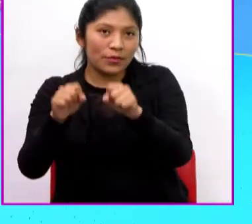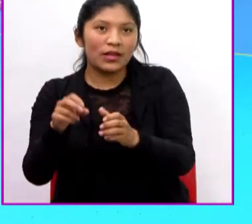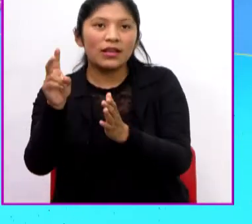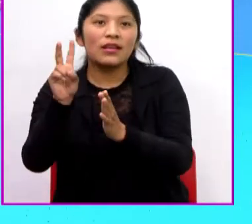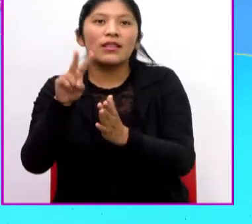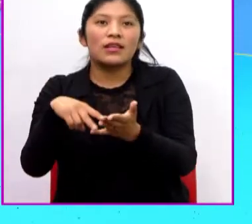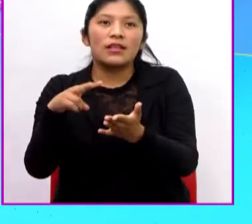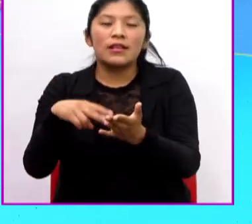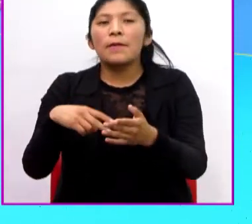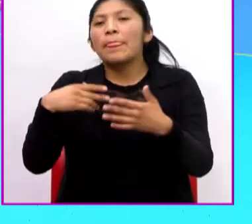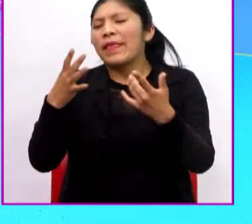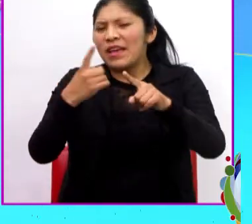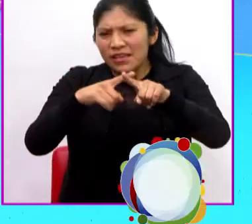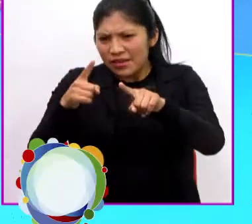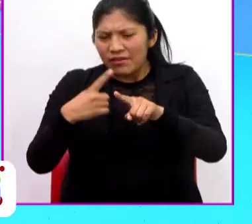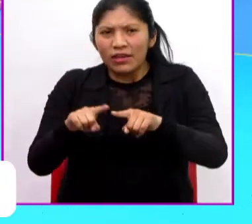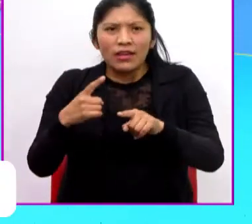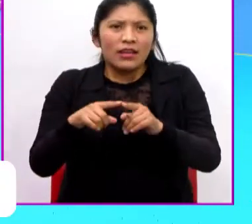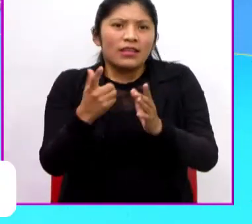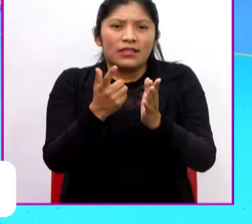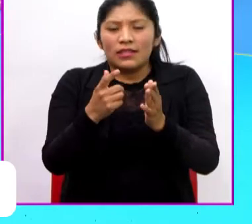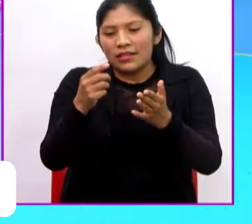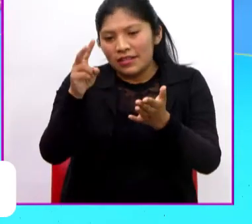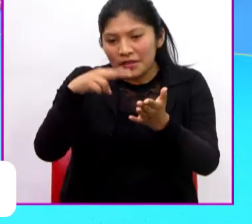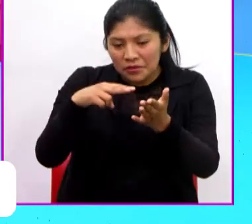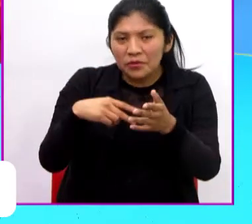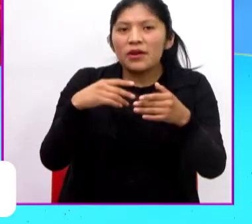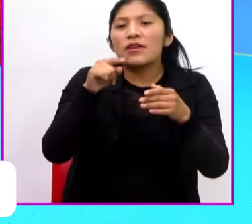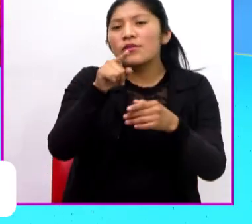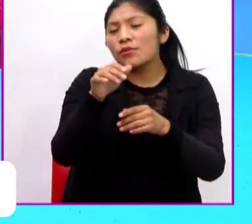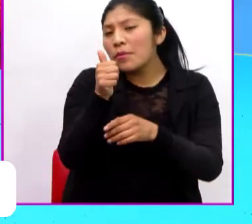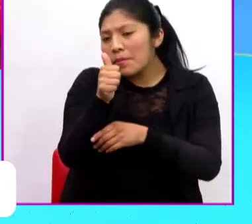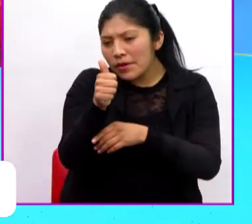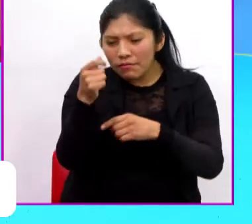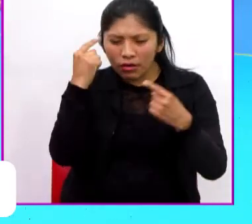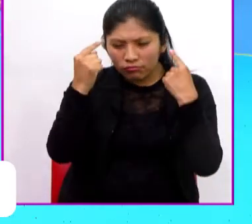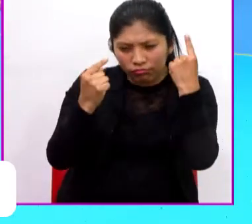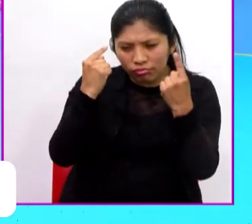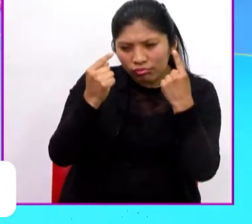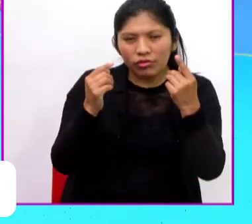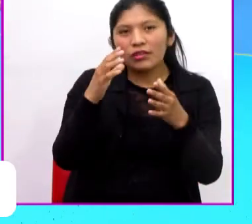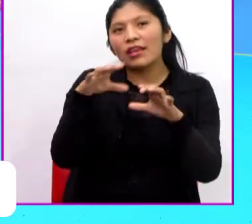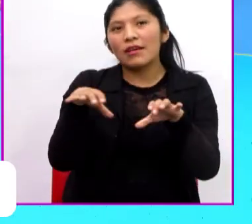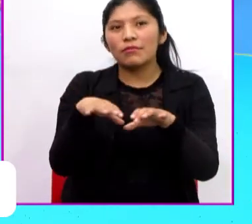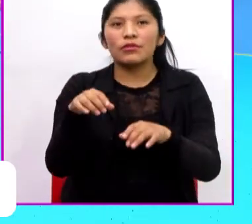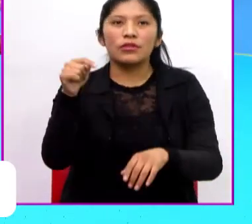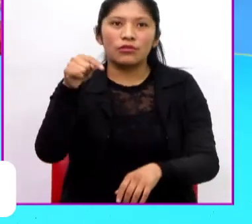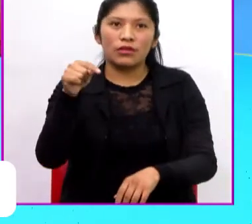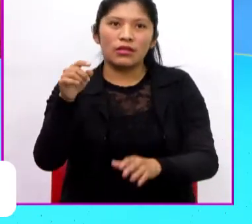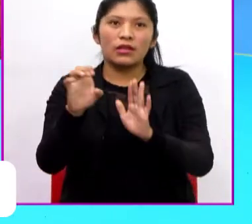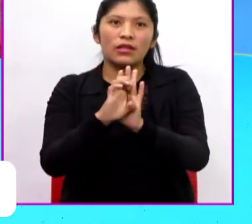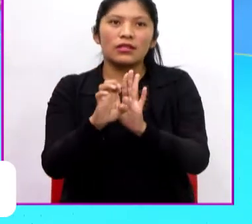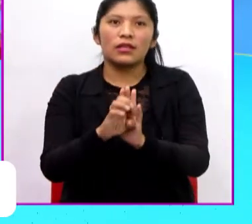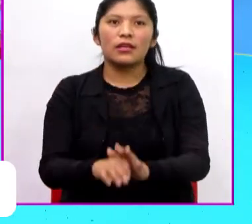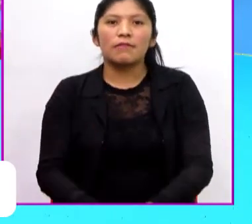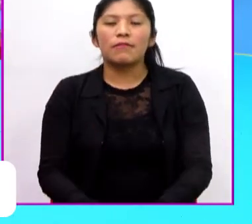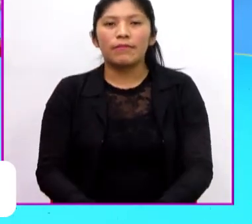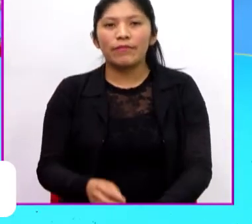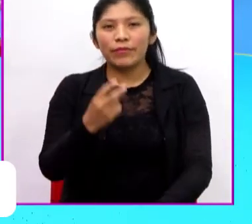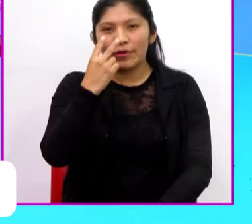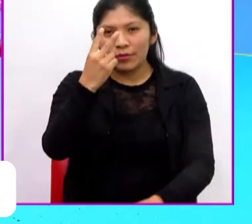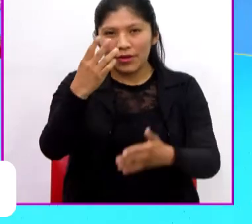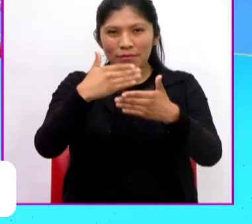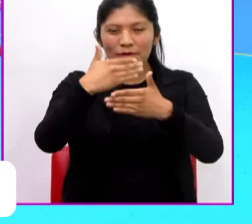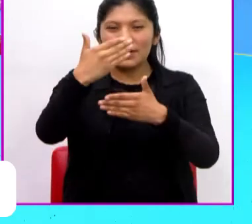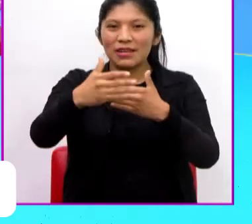la cartilla de otras historietas. Y vas a realizar el mismo trabajo de análisis que acabo de hacer en este ejemplo. Nos vemos